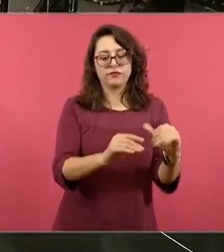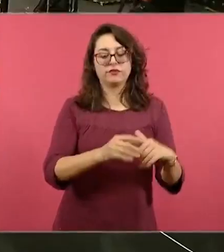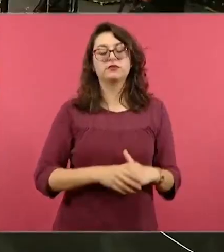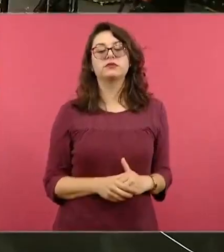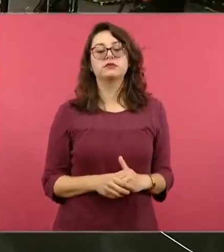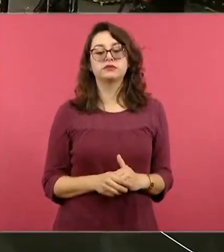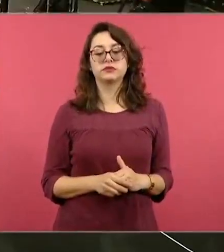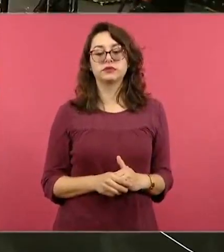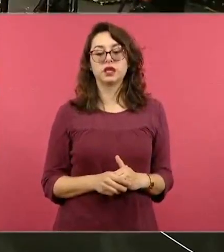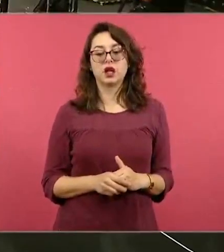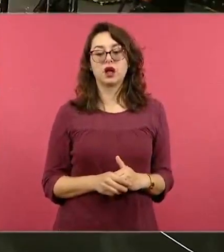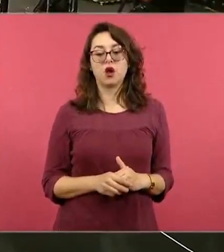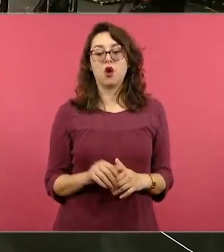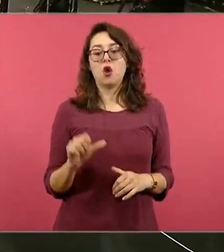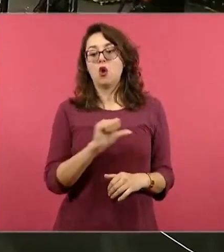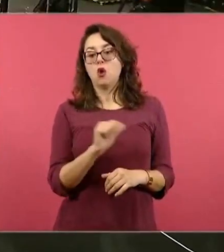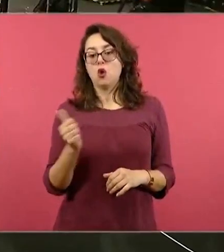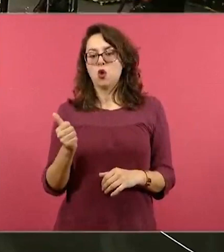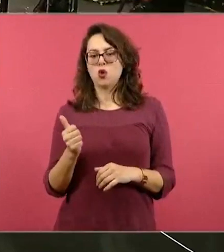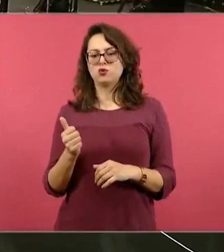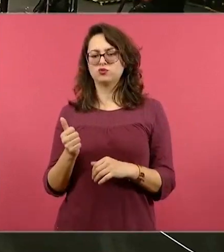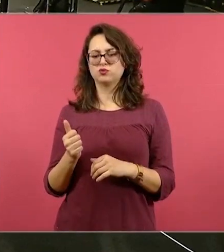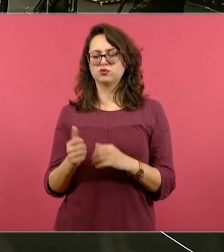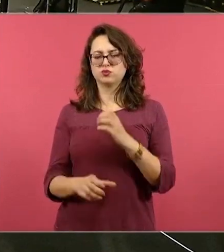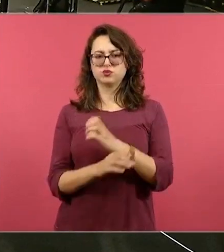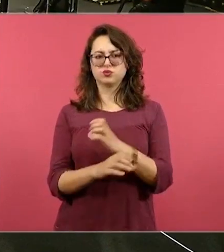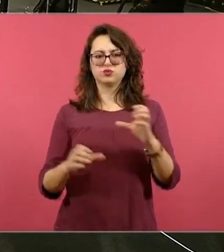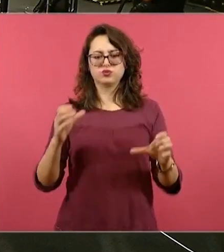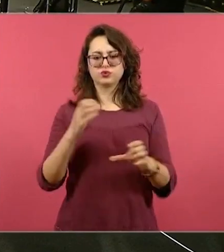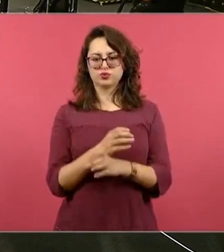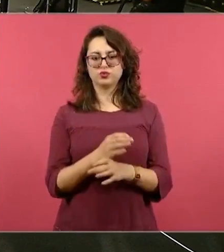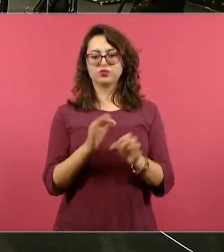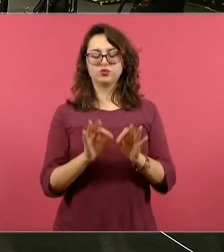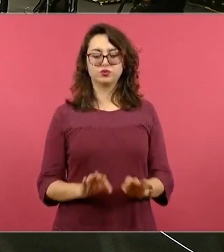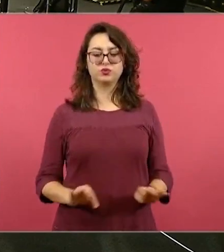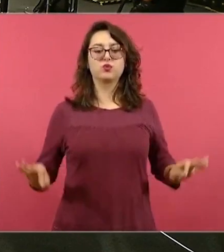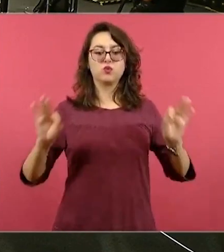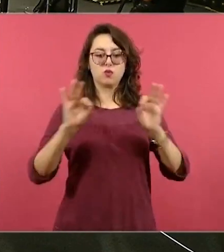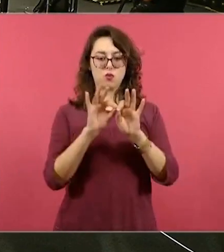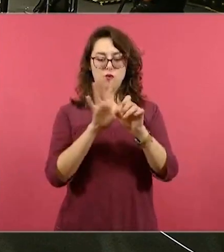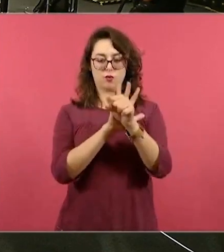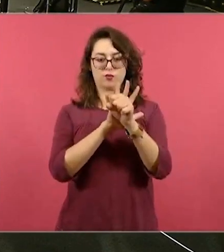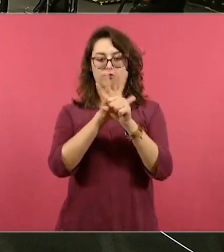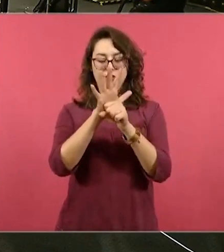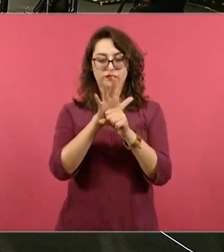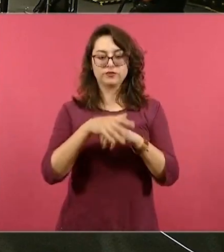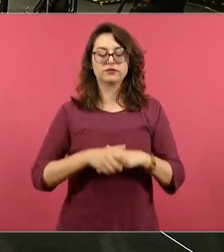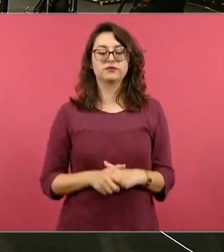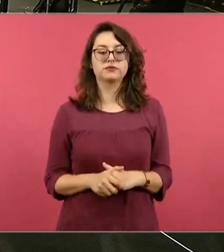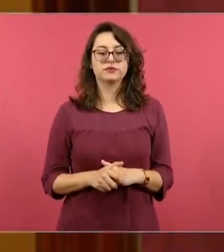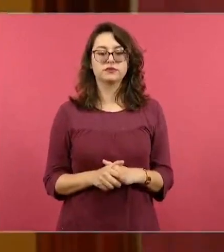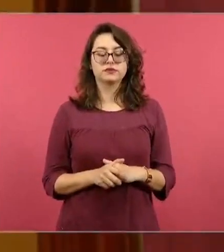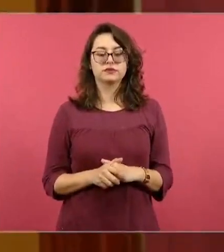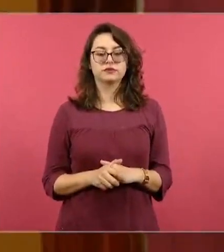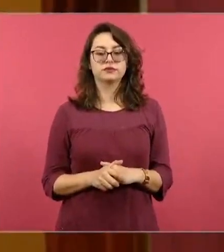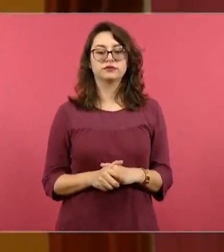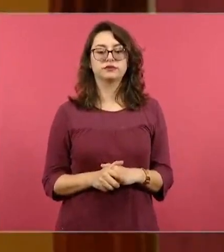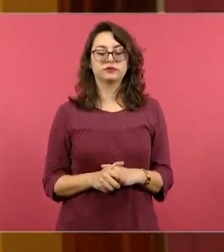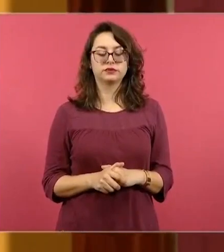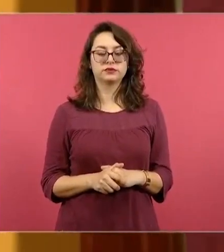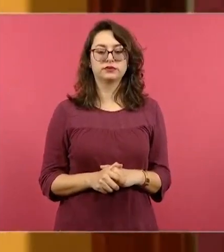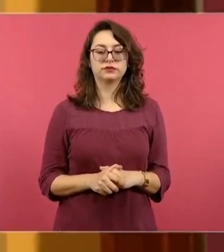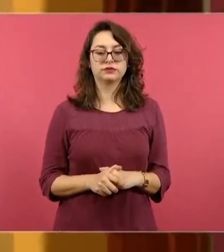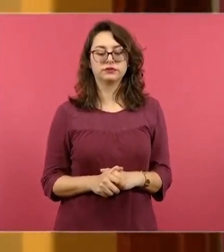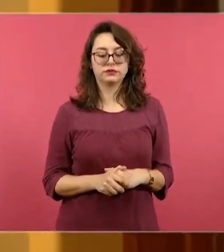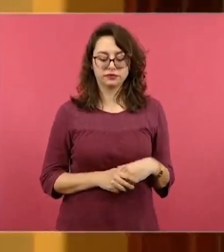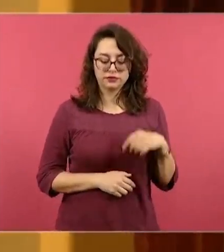dentro de los libros de artículos académicos? Bueno, punto número uno, es una forma de poder narrar y es una forma de